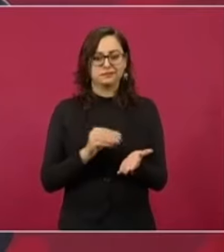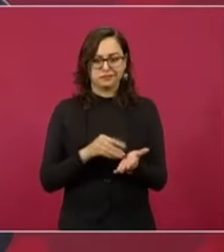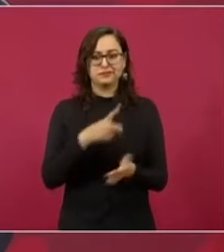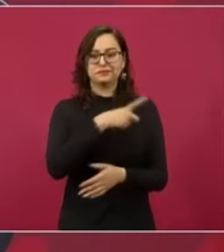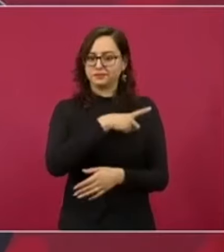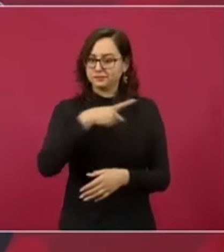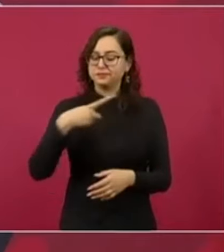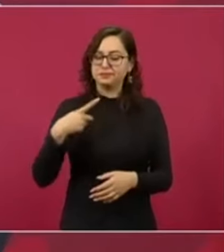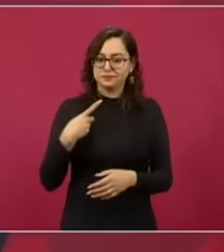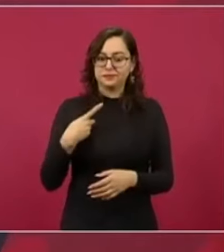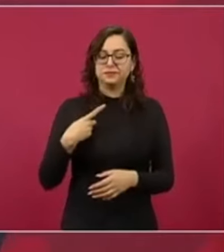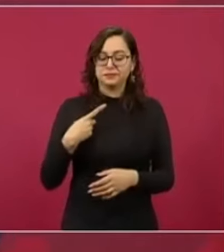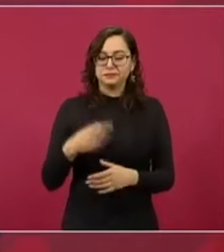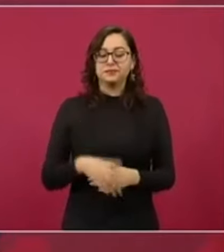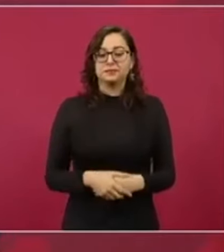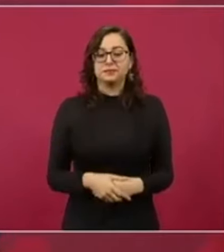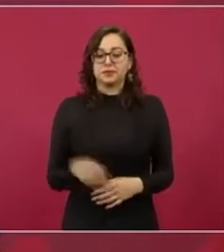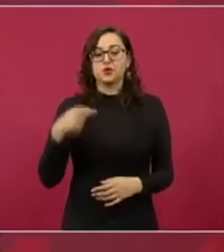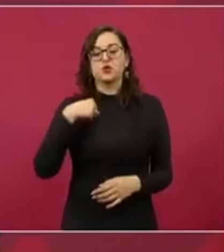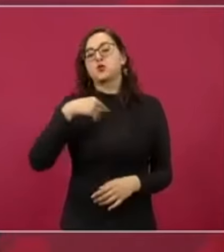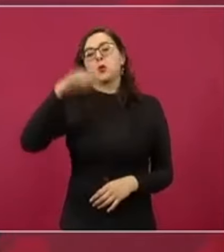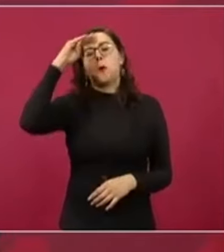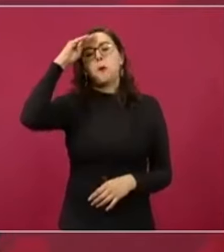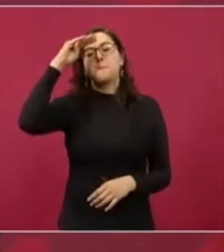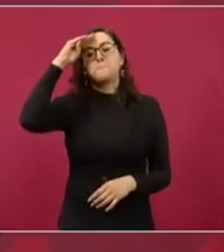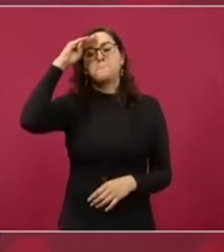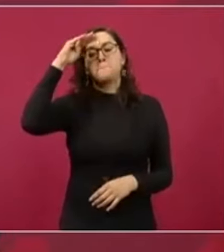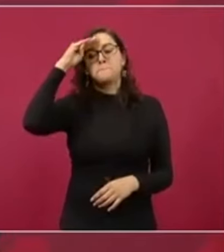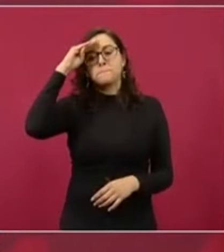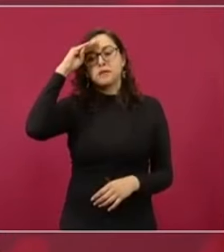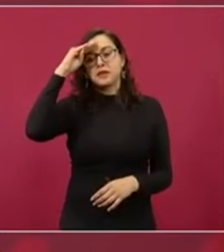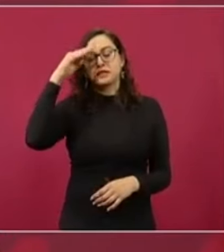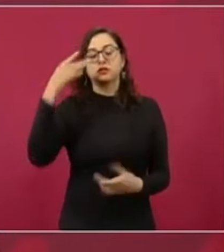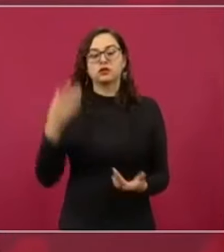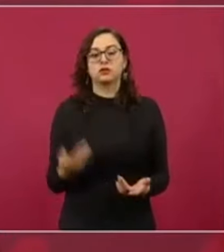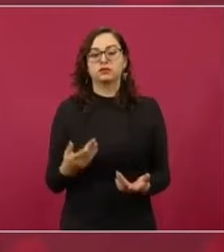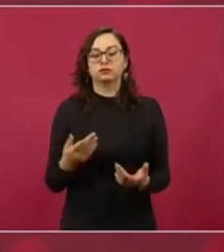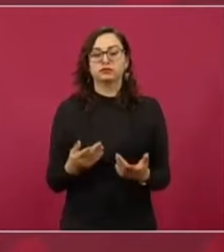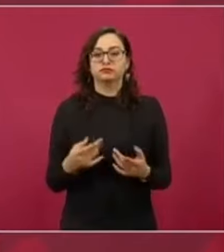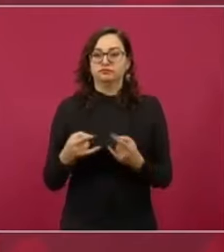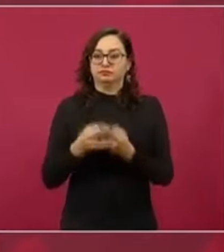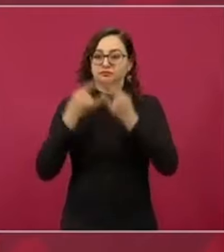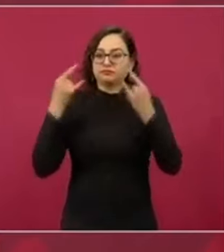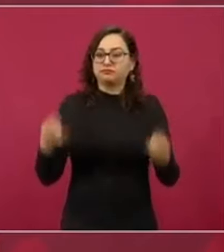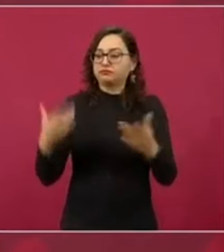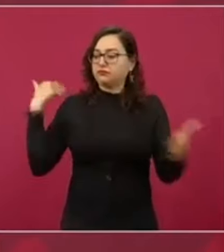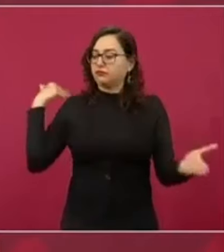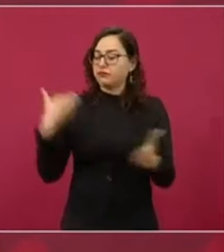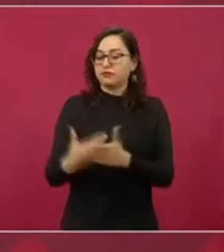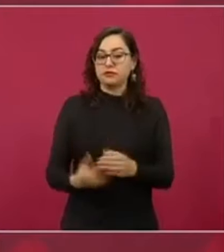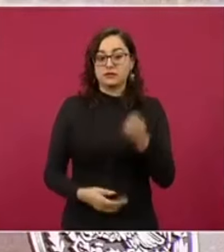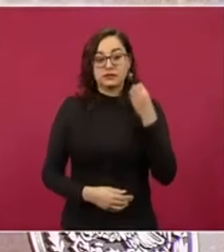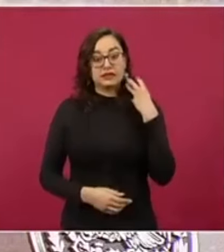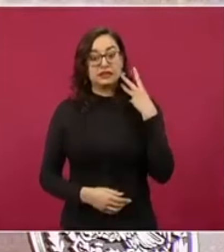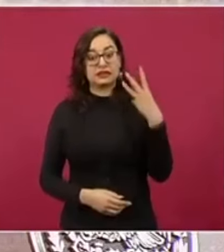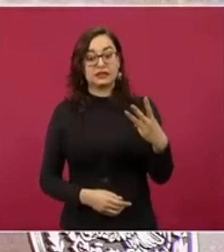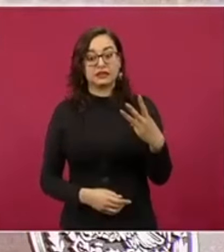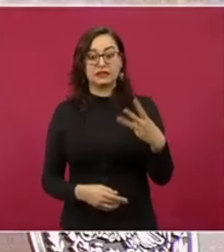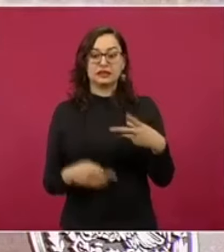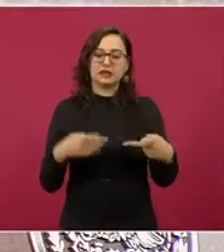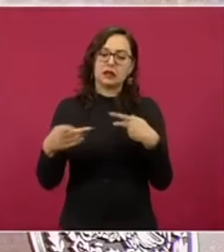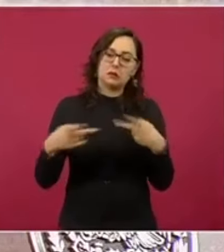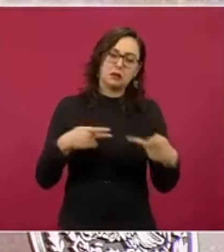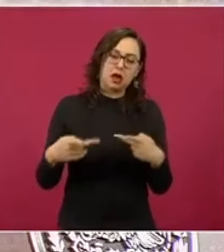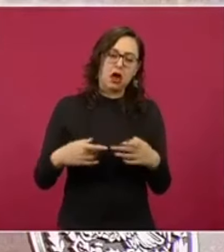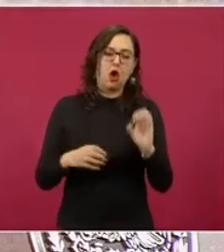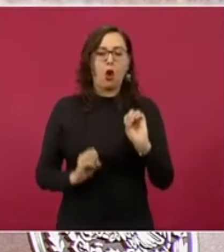Yo pienso que hay que leer tres planes en la historia, o dos